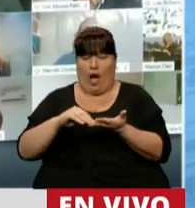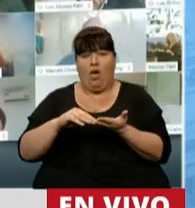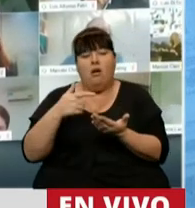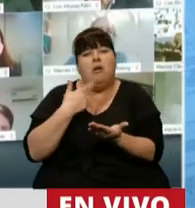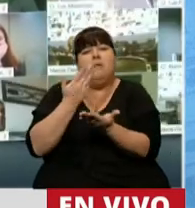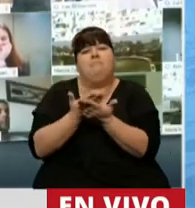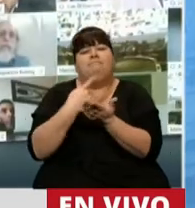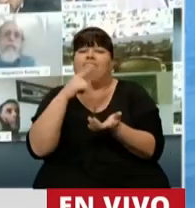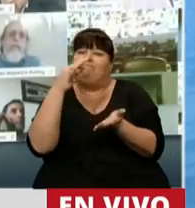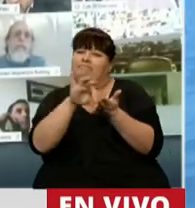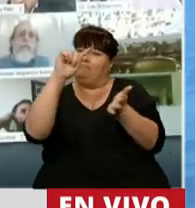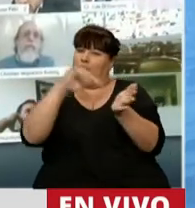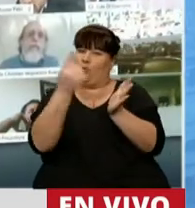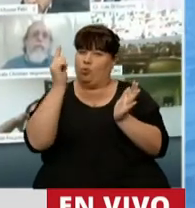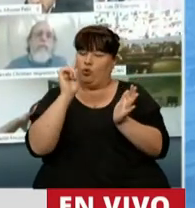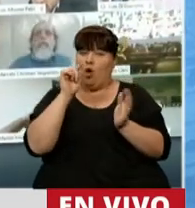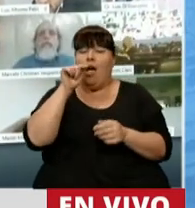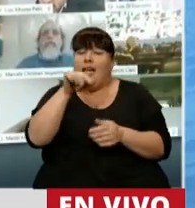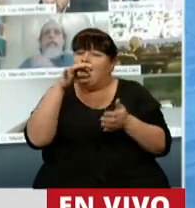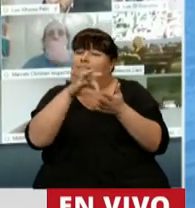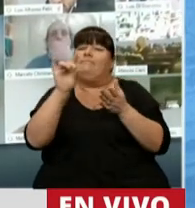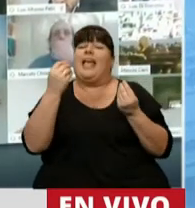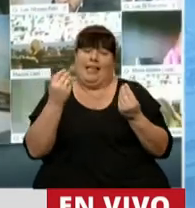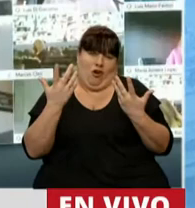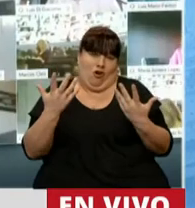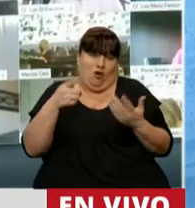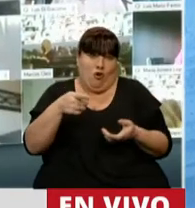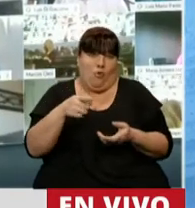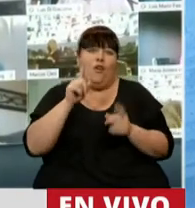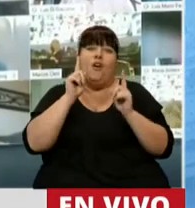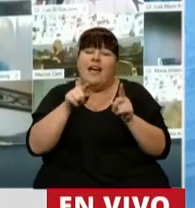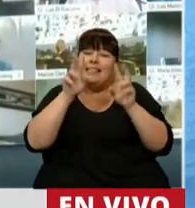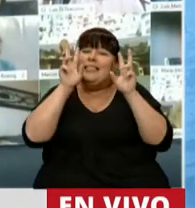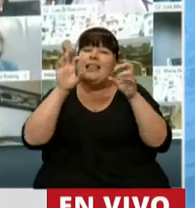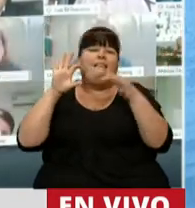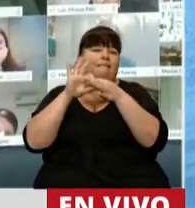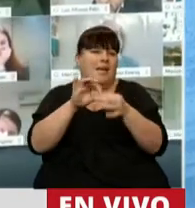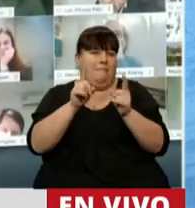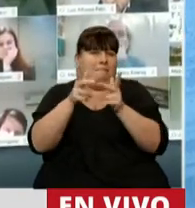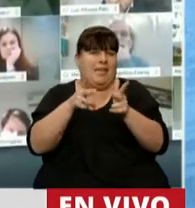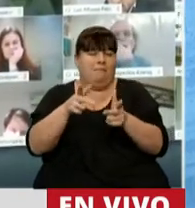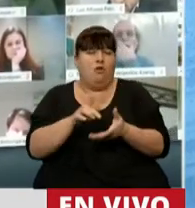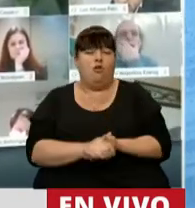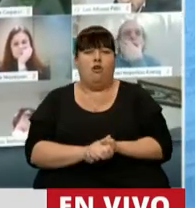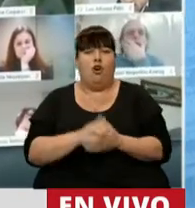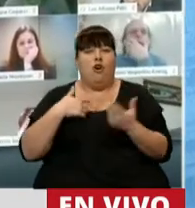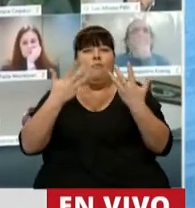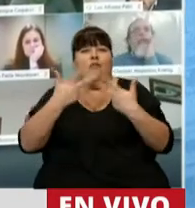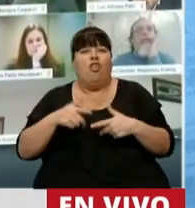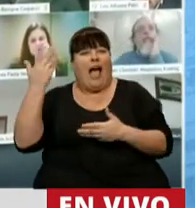planteado una observación. Y esta observación, naturalmente, está en línea con lo que fue nuestro proyecto.